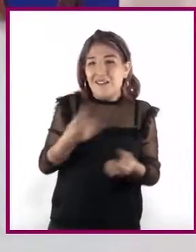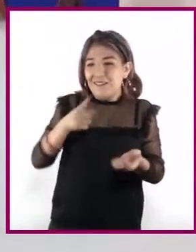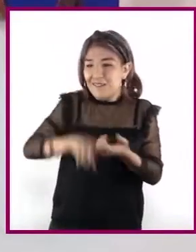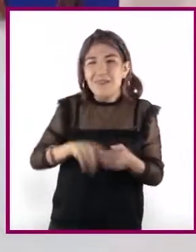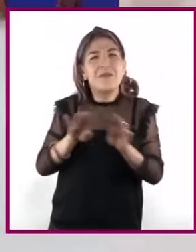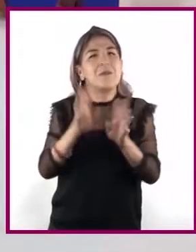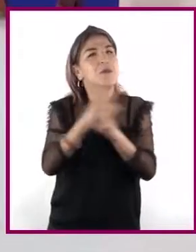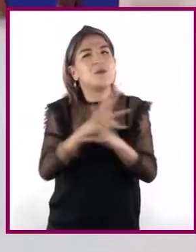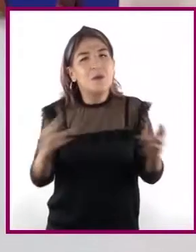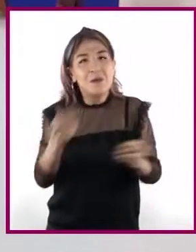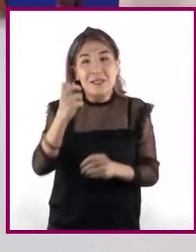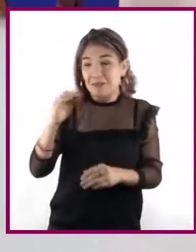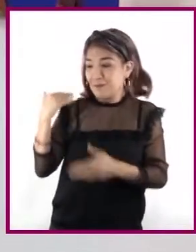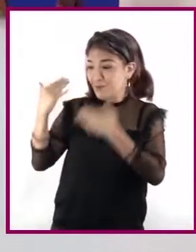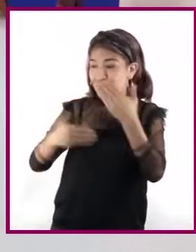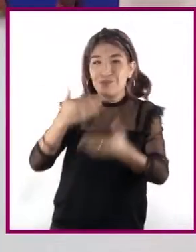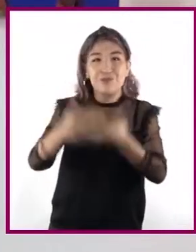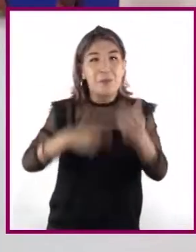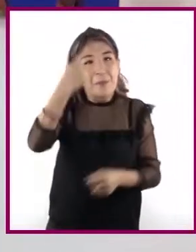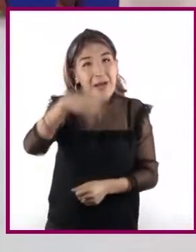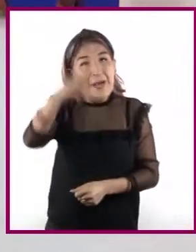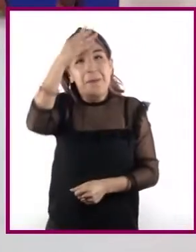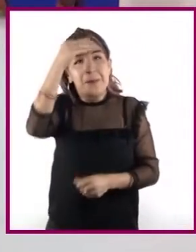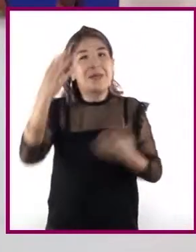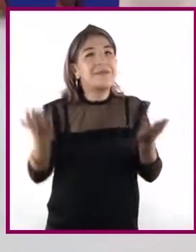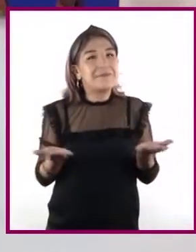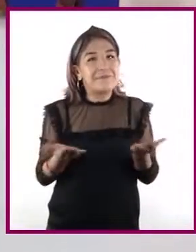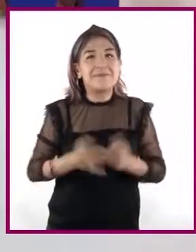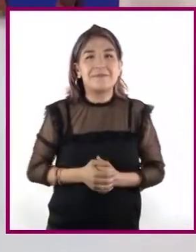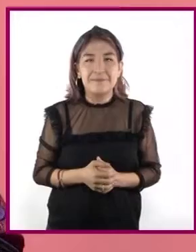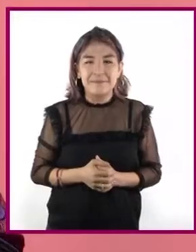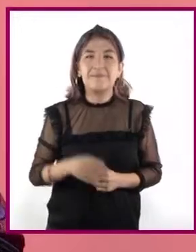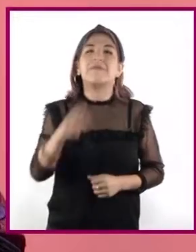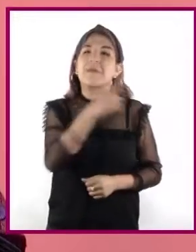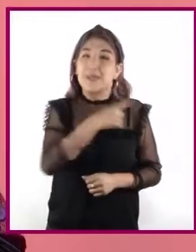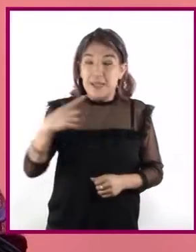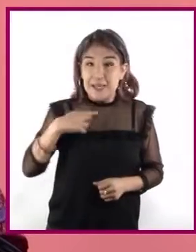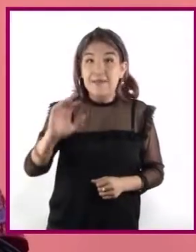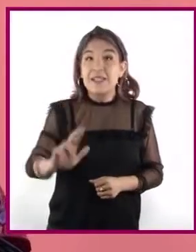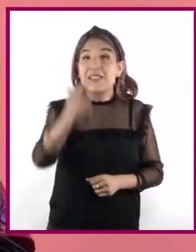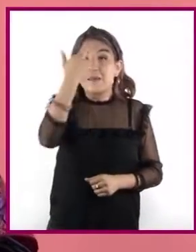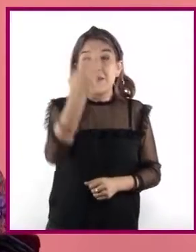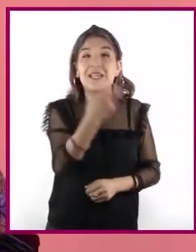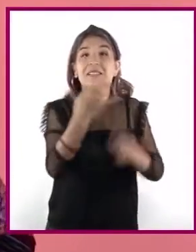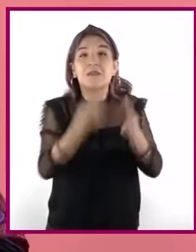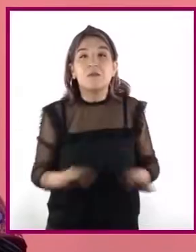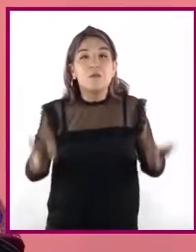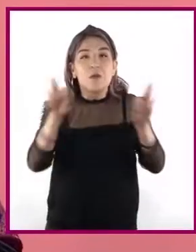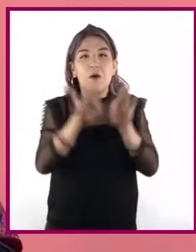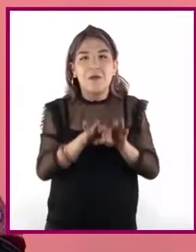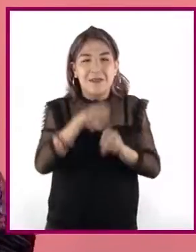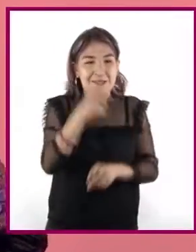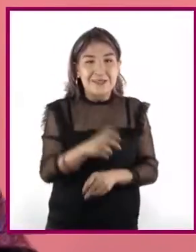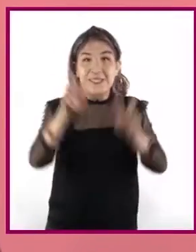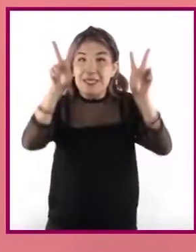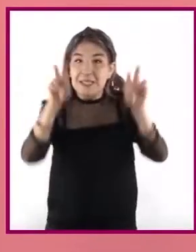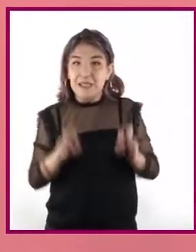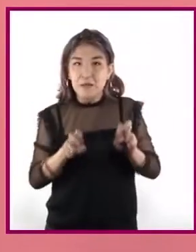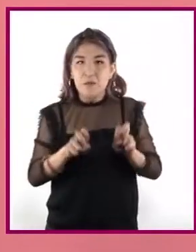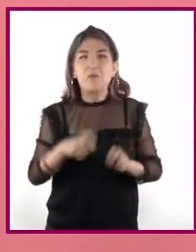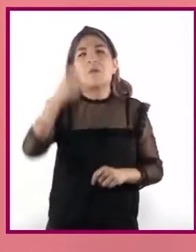durante su proceso de aprendizaje? Recordar lo fundamental de estos aspectos